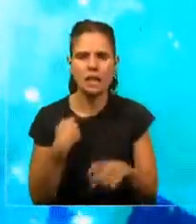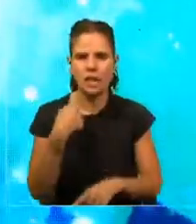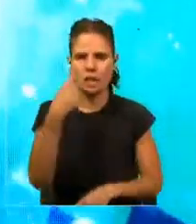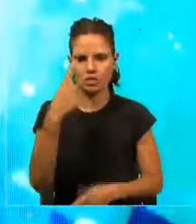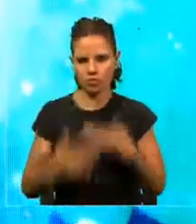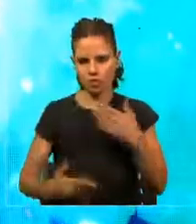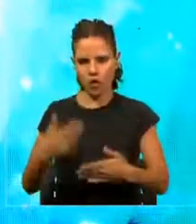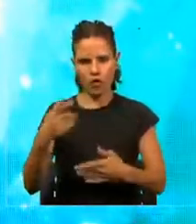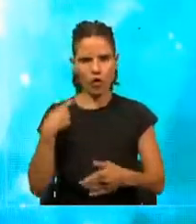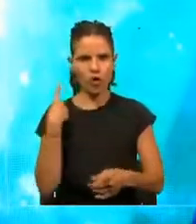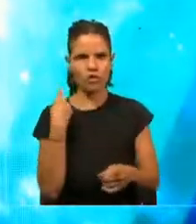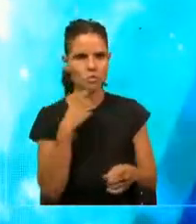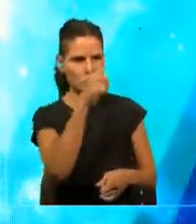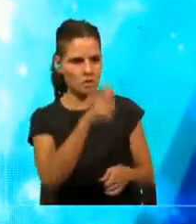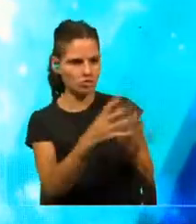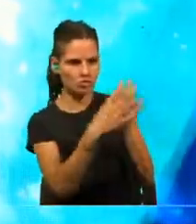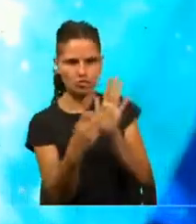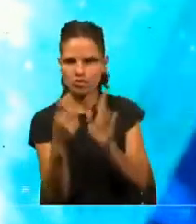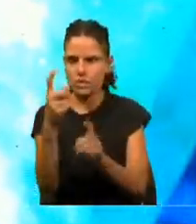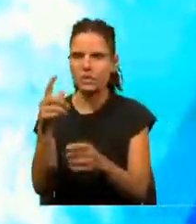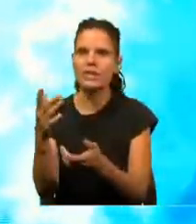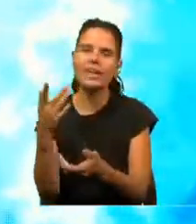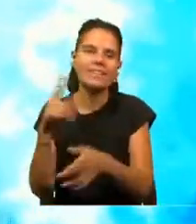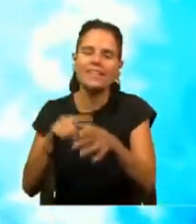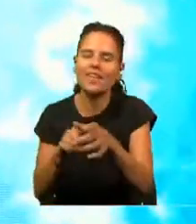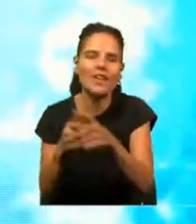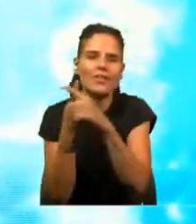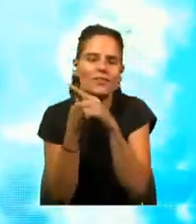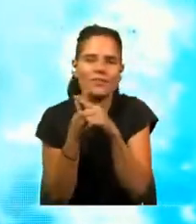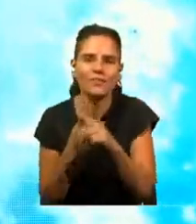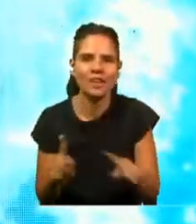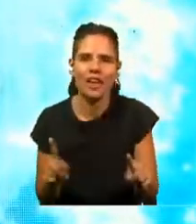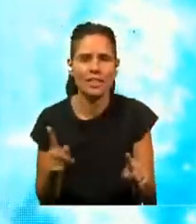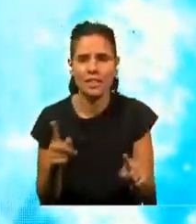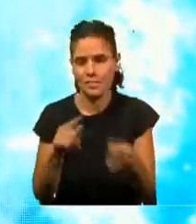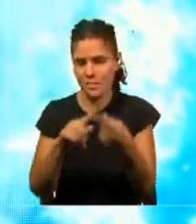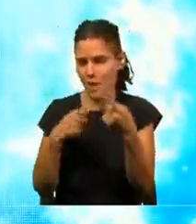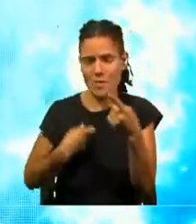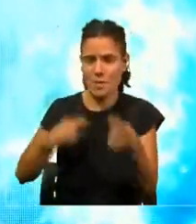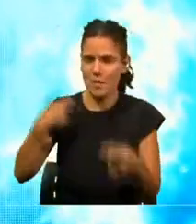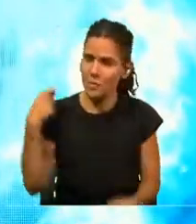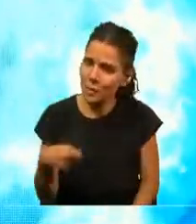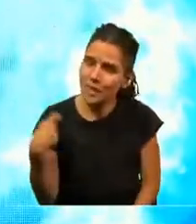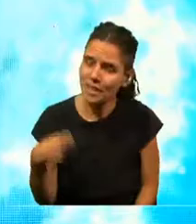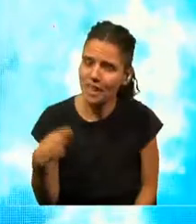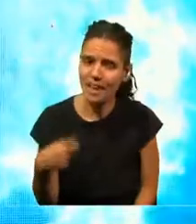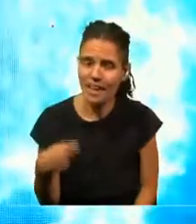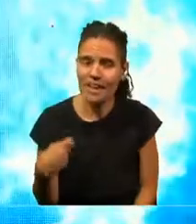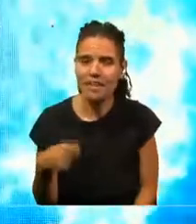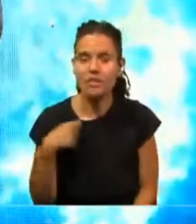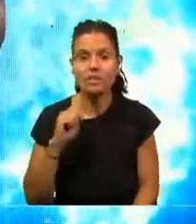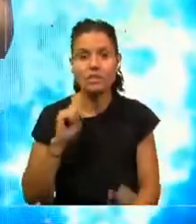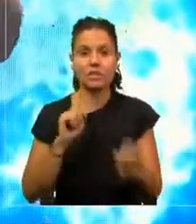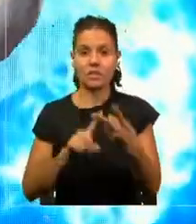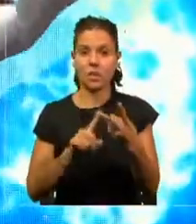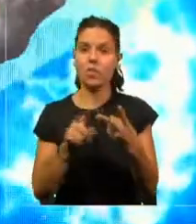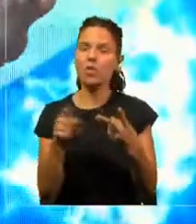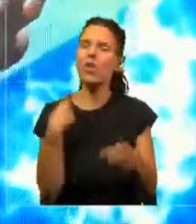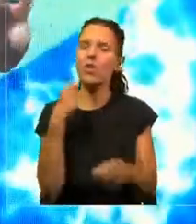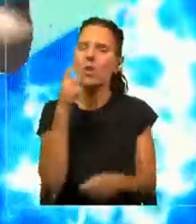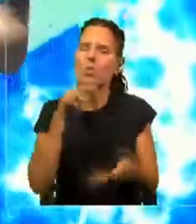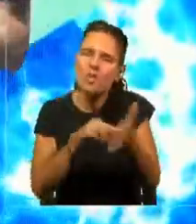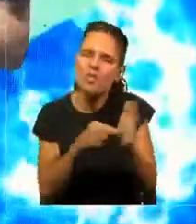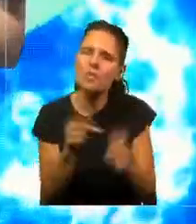realísticos. Es tecnológicamente diferente. Es muy caro también. Segundo, está el problema